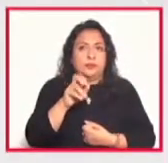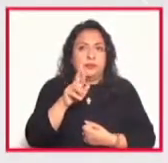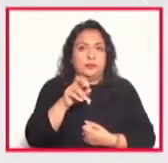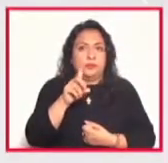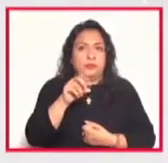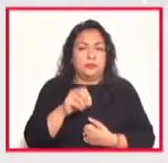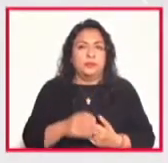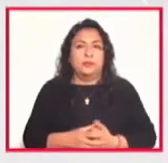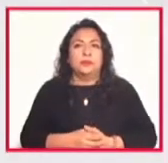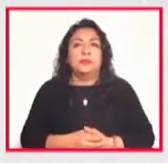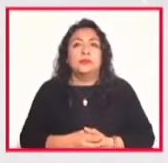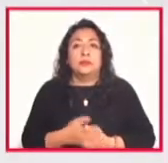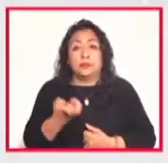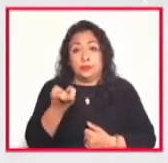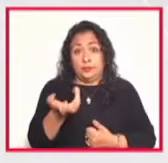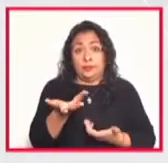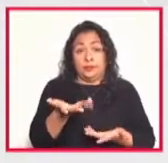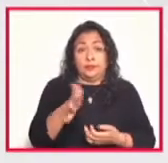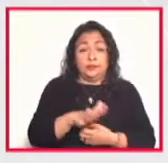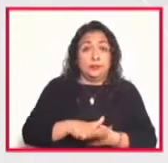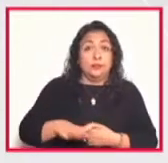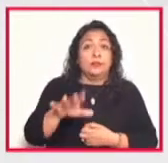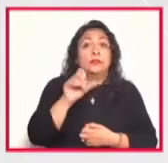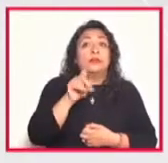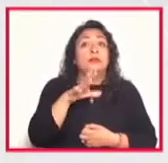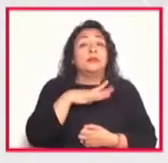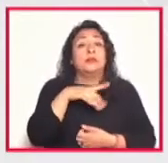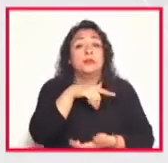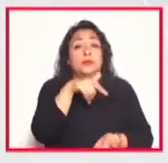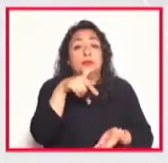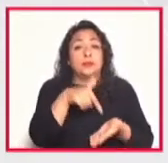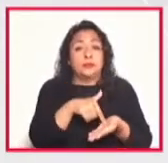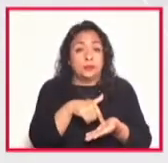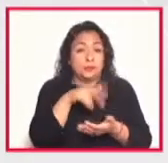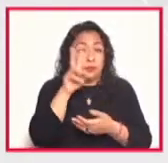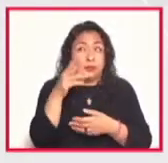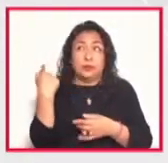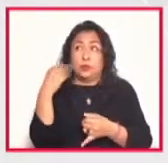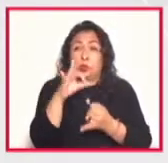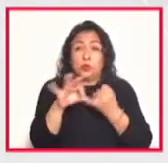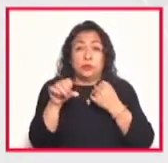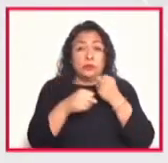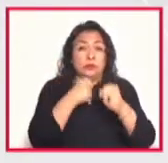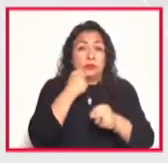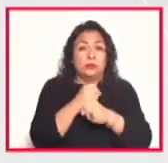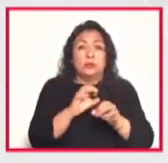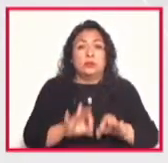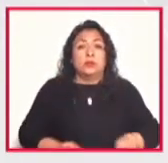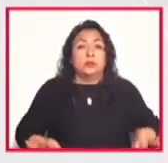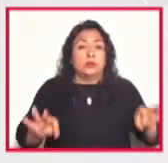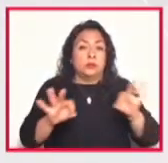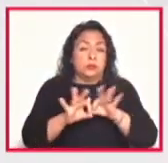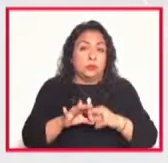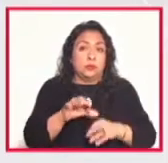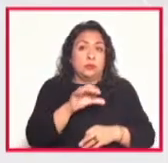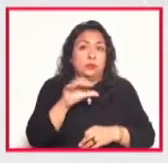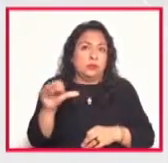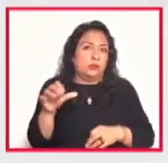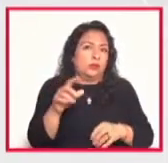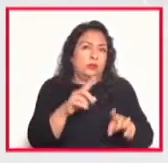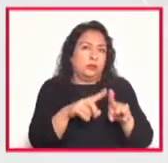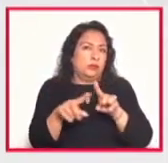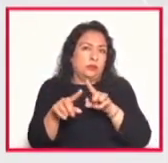en este espacio también se encuentra un lugar que se ha convertido en los últimos años con punto de referencia en varias cosas